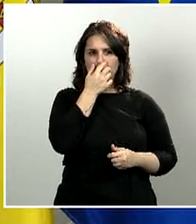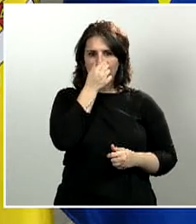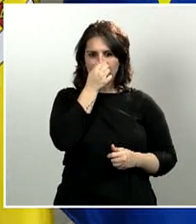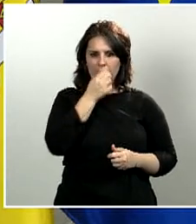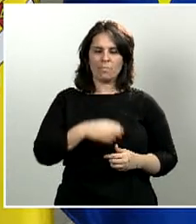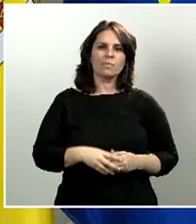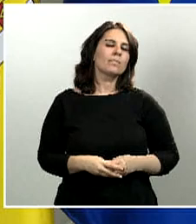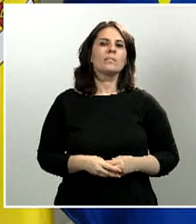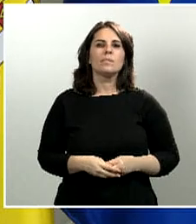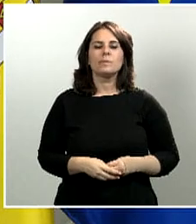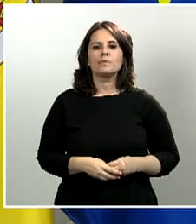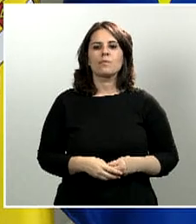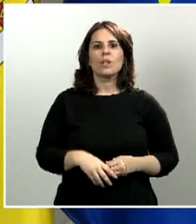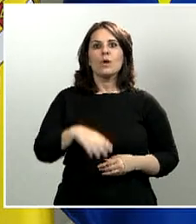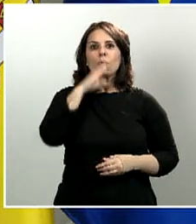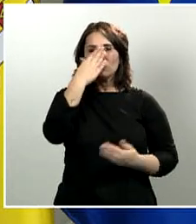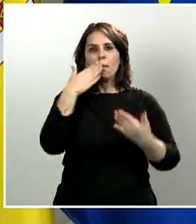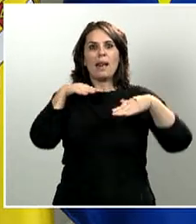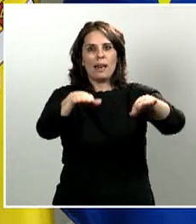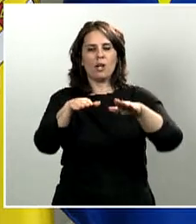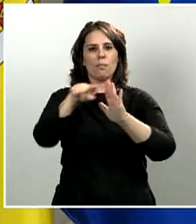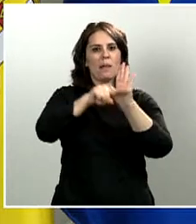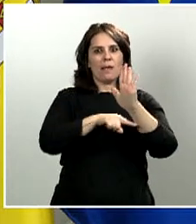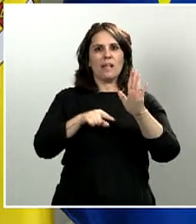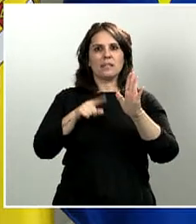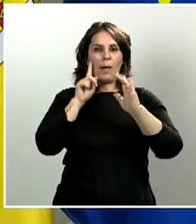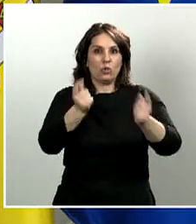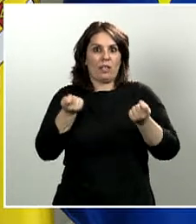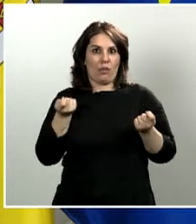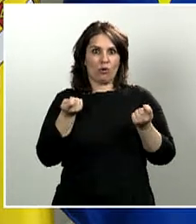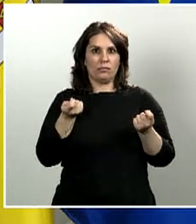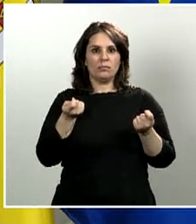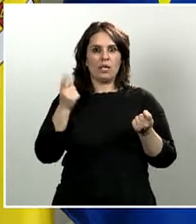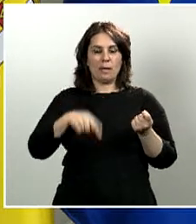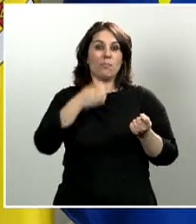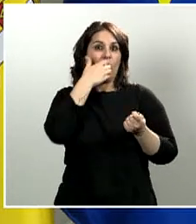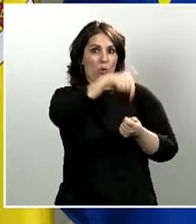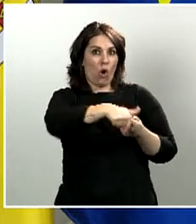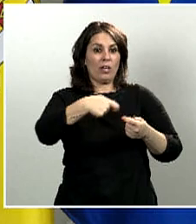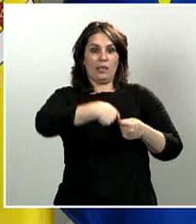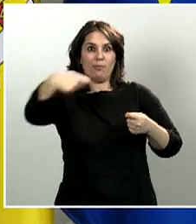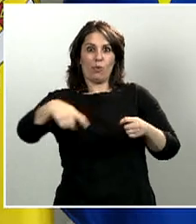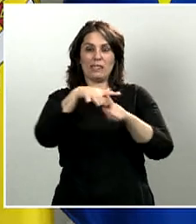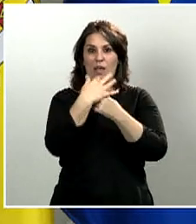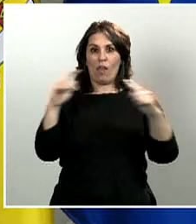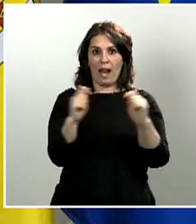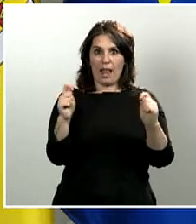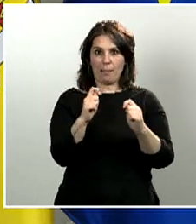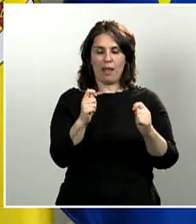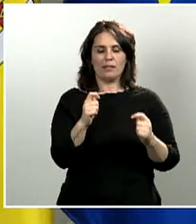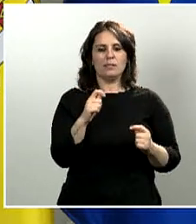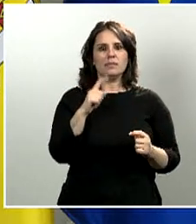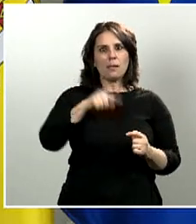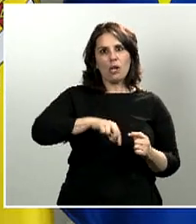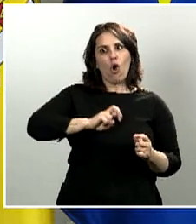sanitario, las medidas de contención, como hoy la propuesta de extensión del estado de alarma, hemos ido aprobando distintos paquetes de